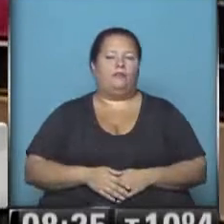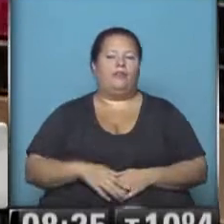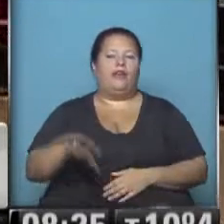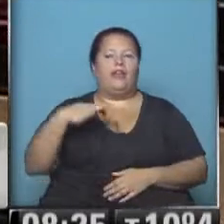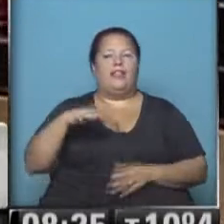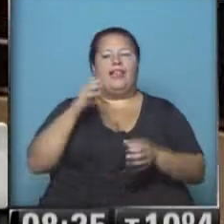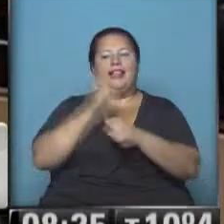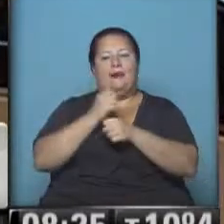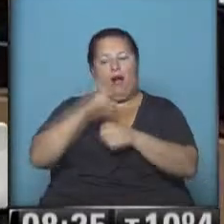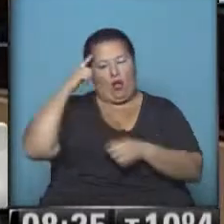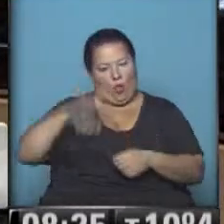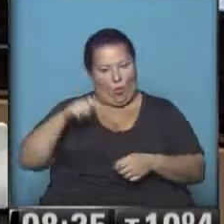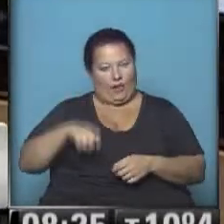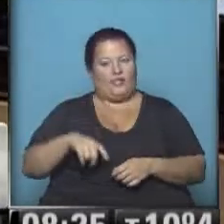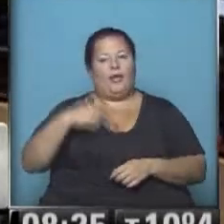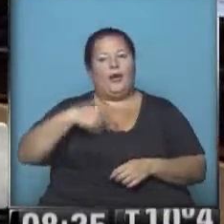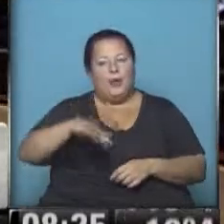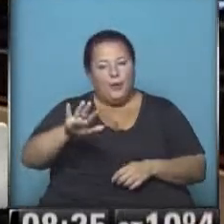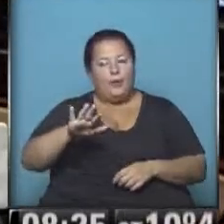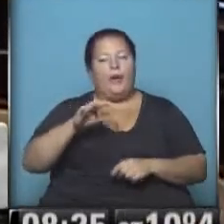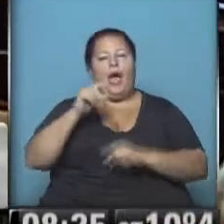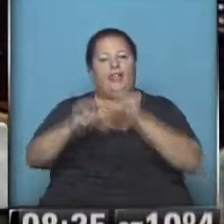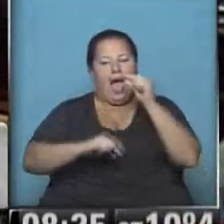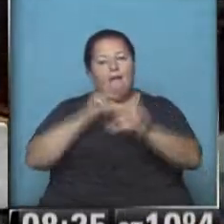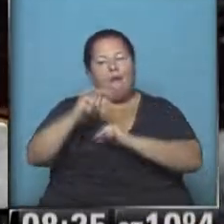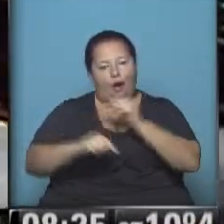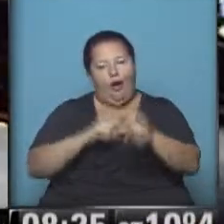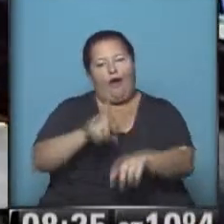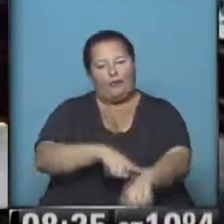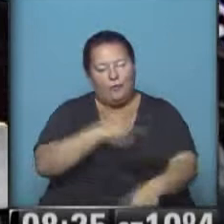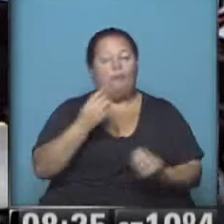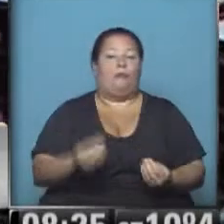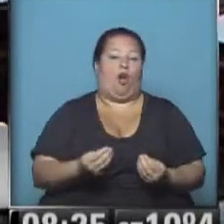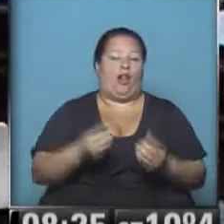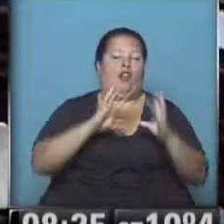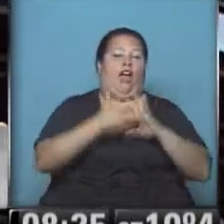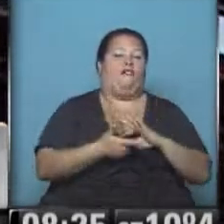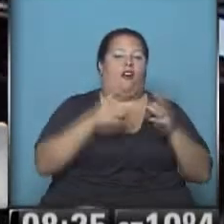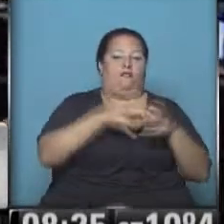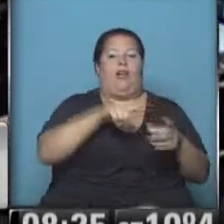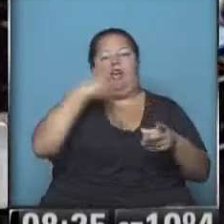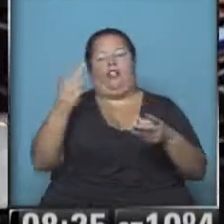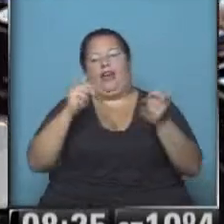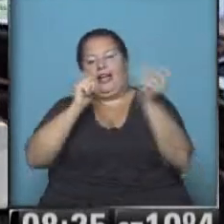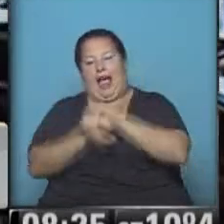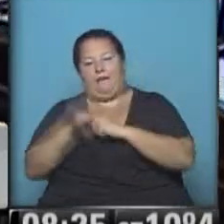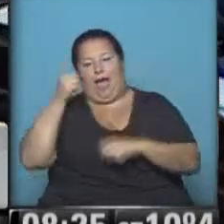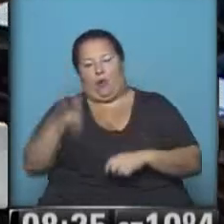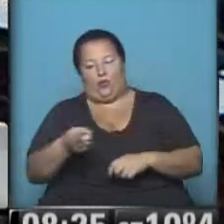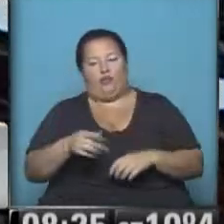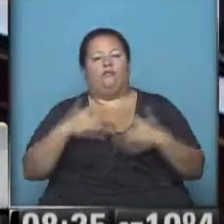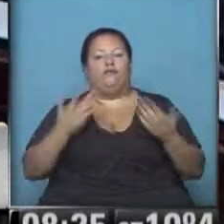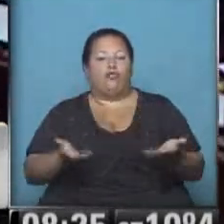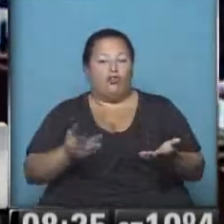quehacer judicial al que se tendrá que ir aceitando el sistema, porque pasamos de un sistema inquisitivo a un sistema acusatorio.